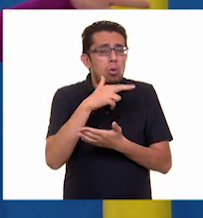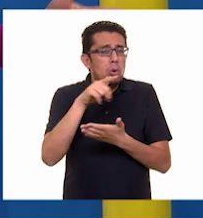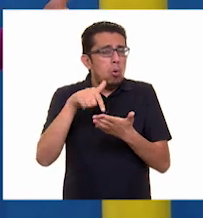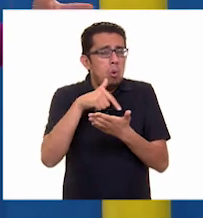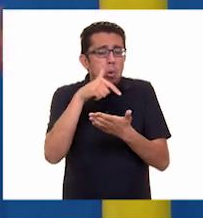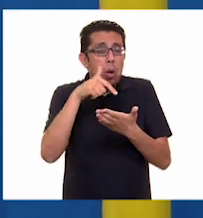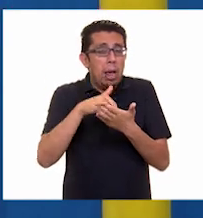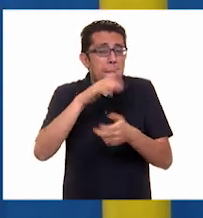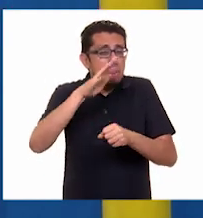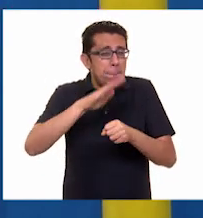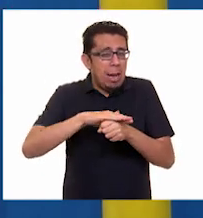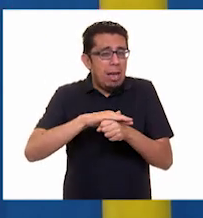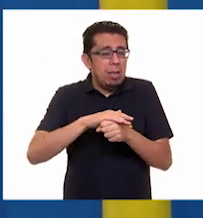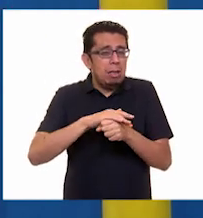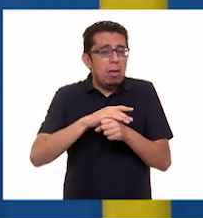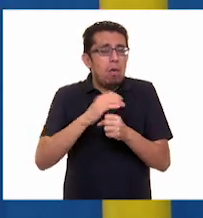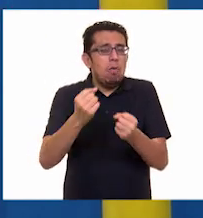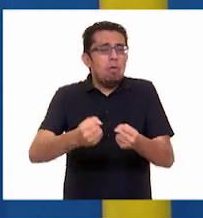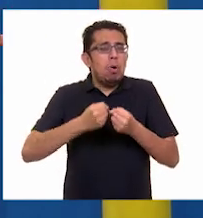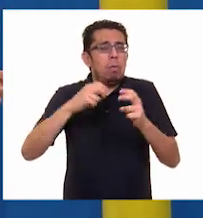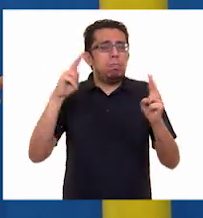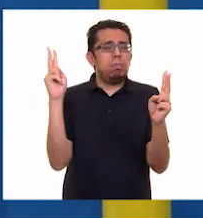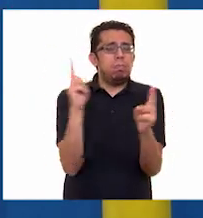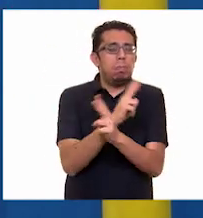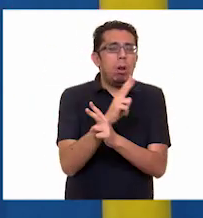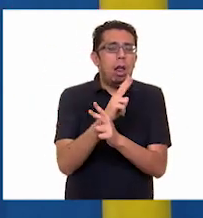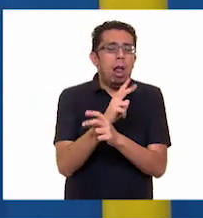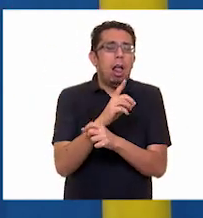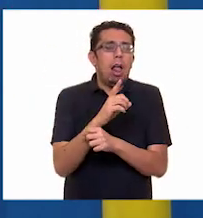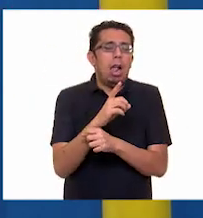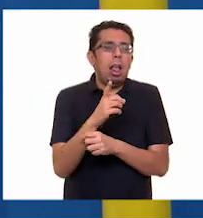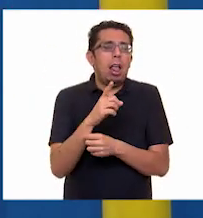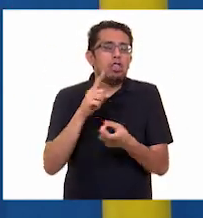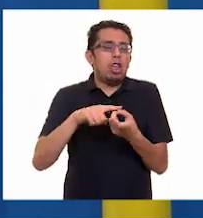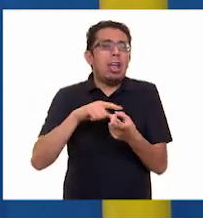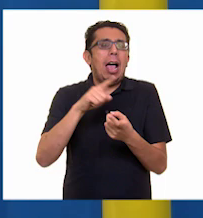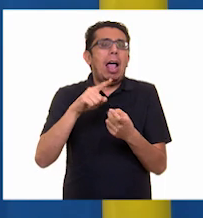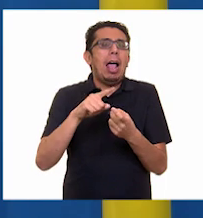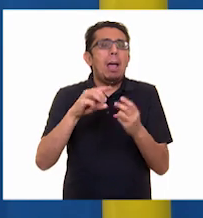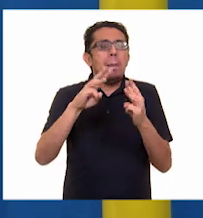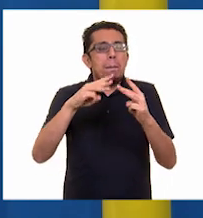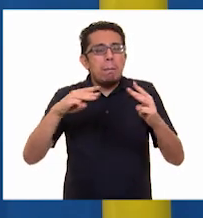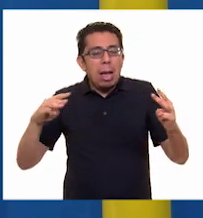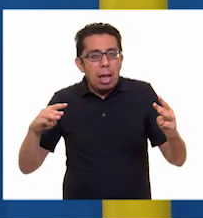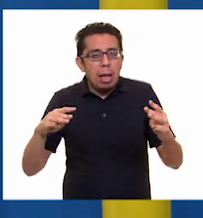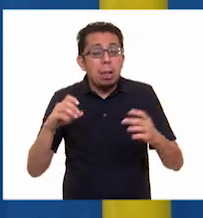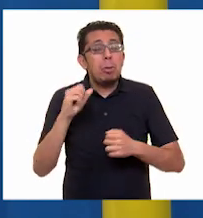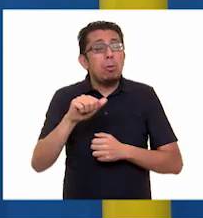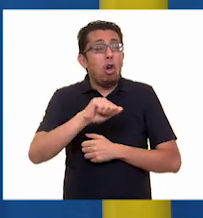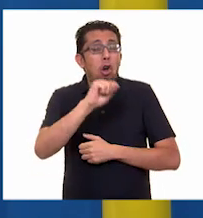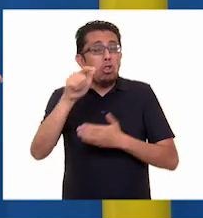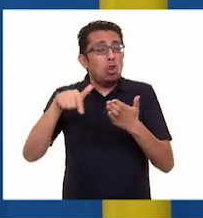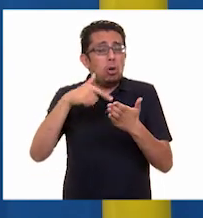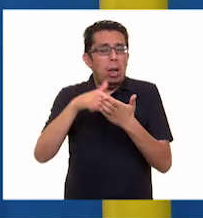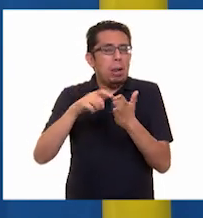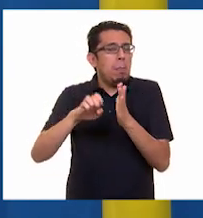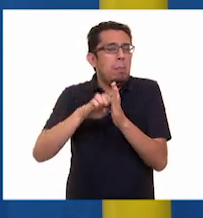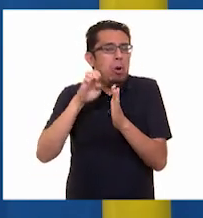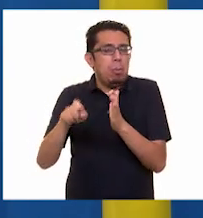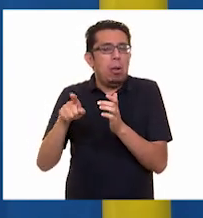ser muy intensos son las zonas costeras y otras que ya han sido detectadas, como la zona del Istmo de Tehuantepec.